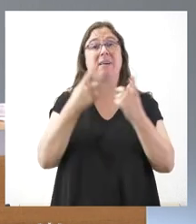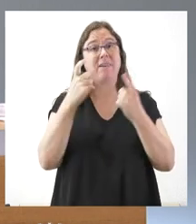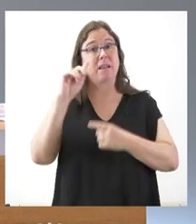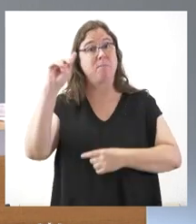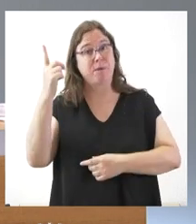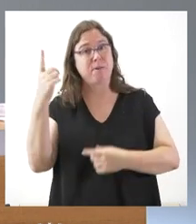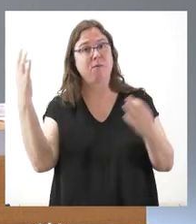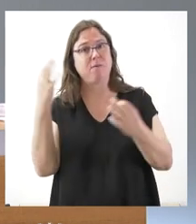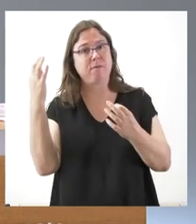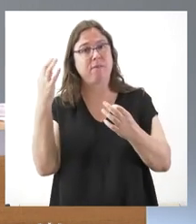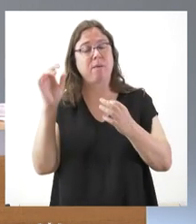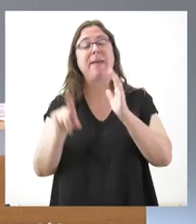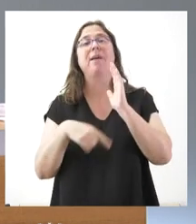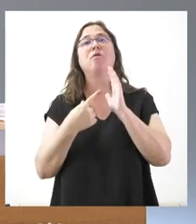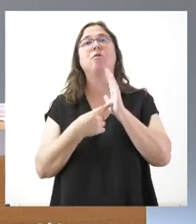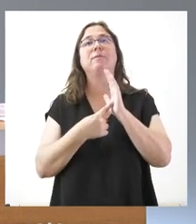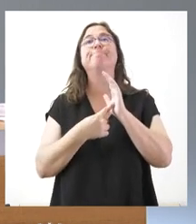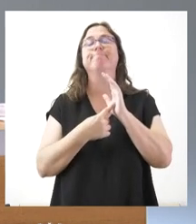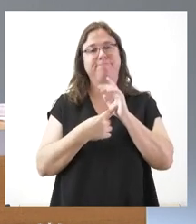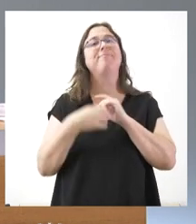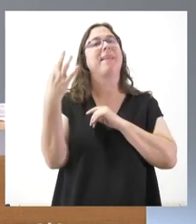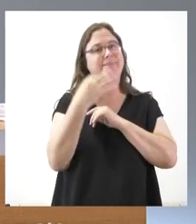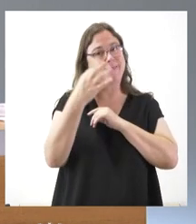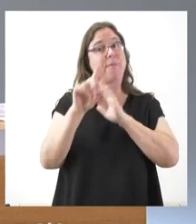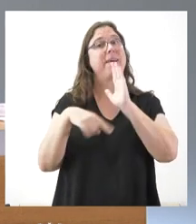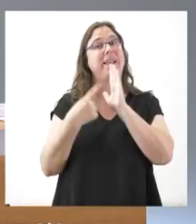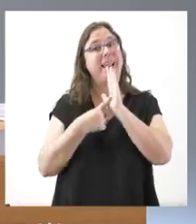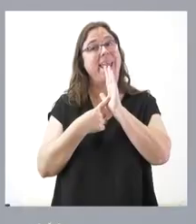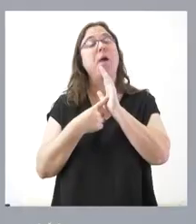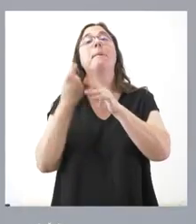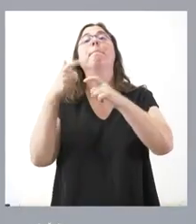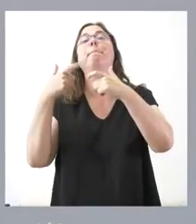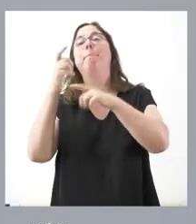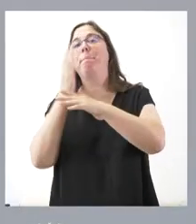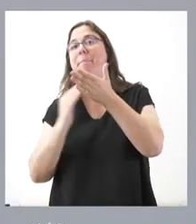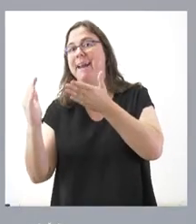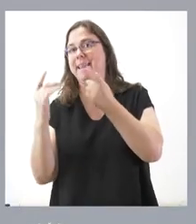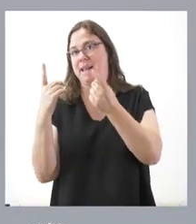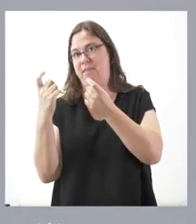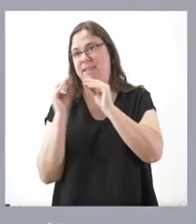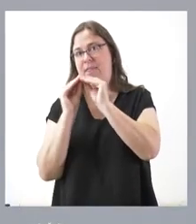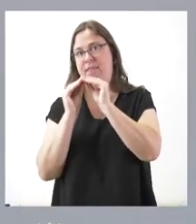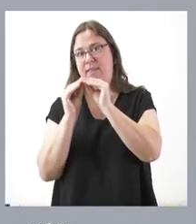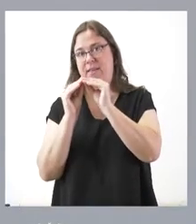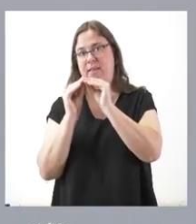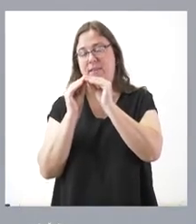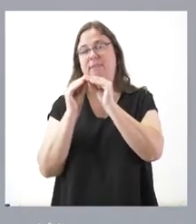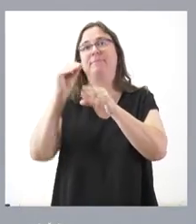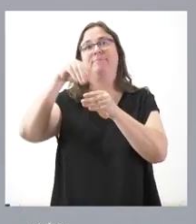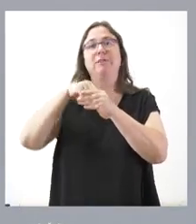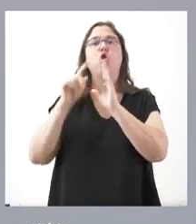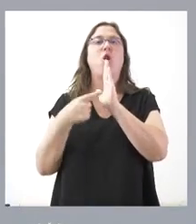completamente la parte que es necesario desarrollar dentro de